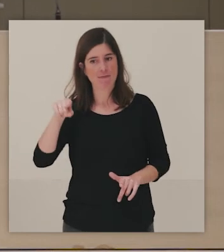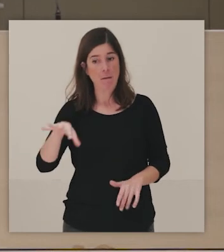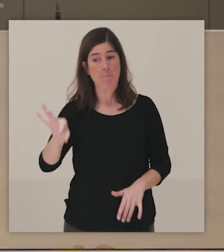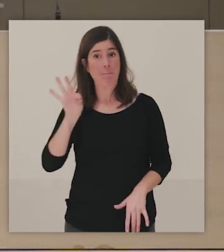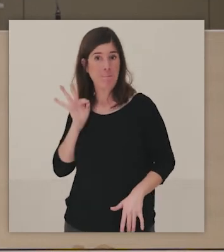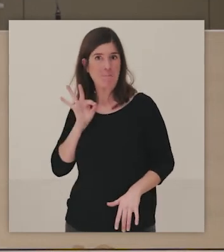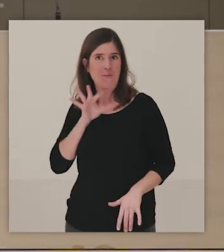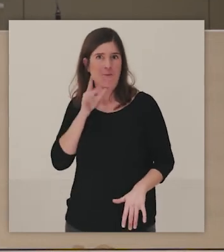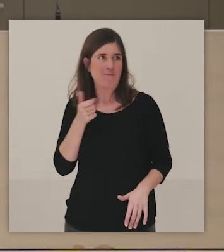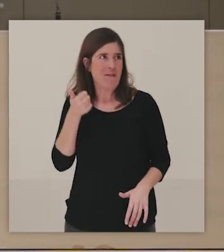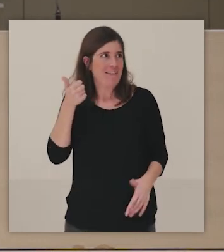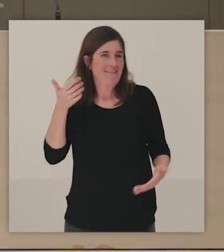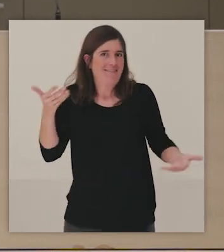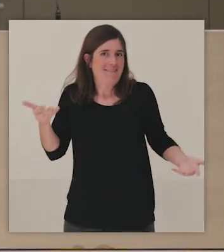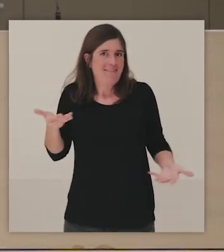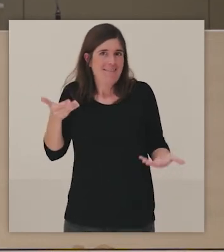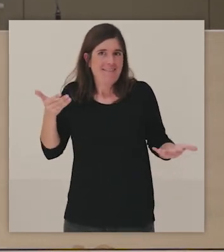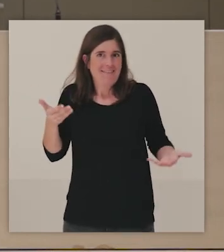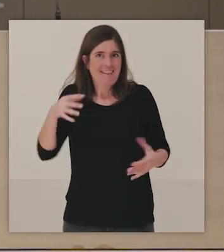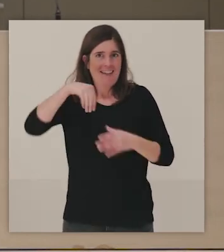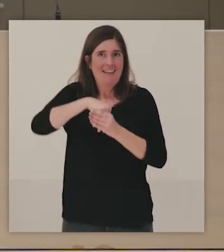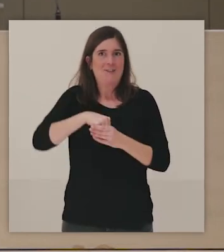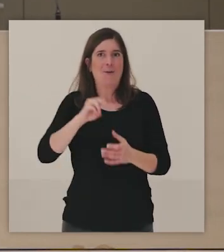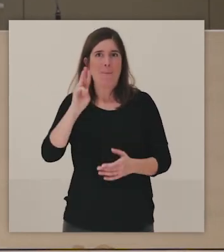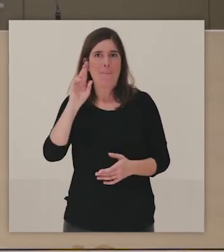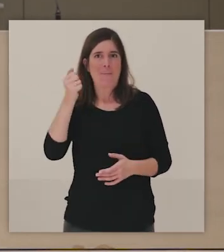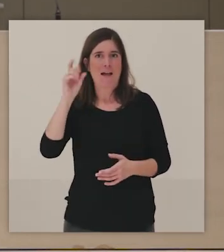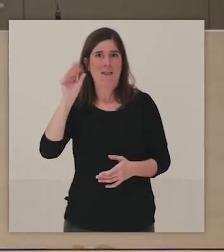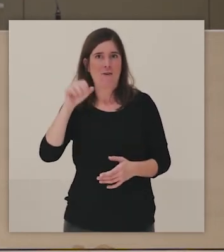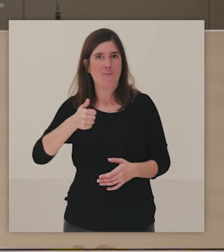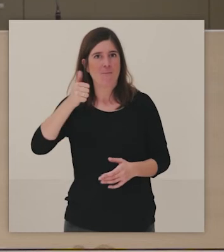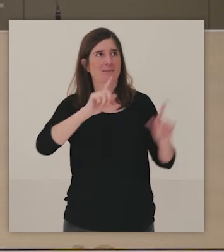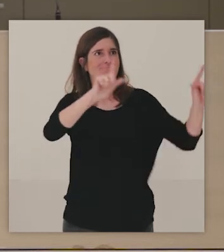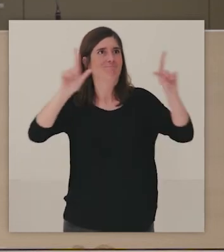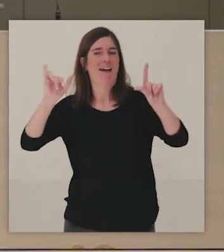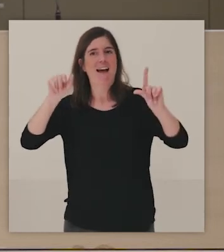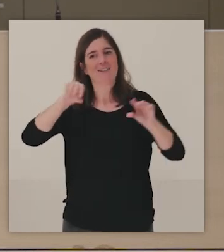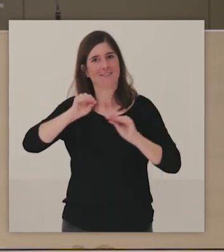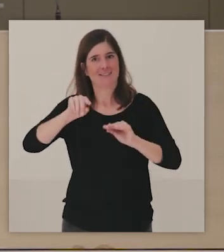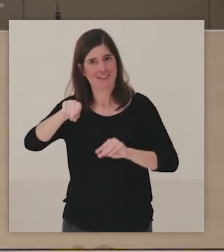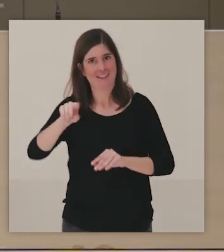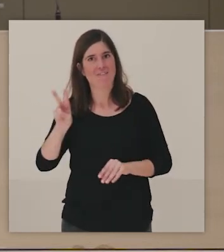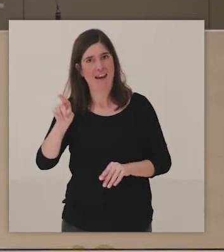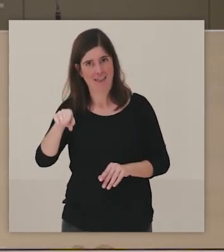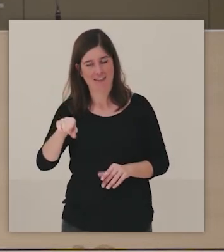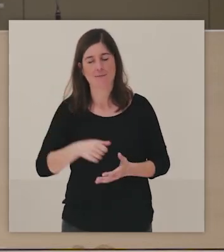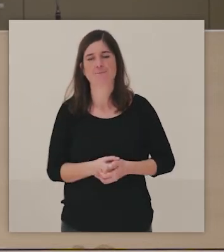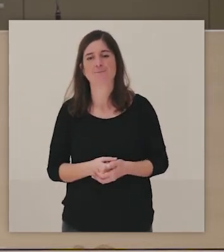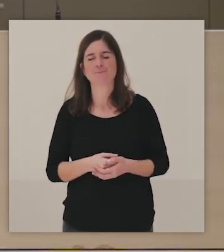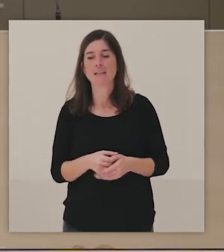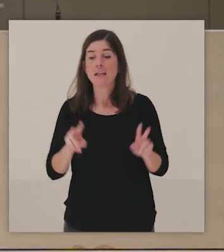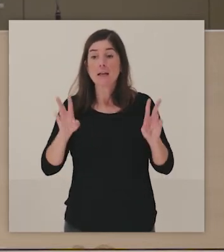como el artista mejor representado en el museo. Pero el tema